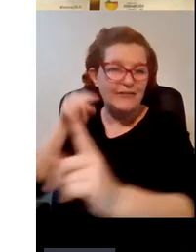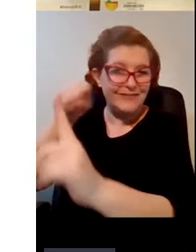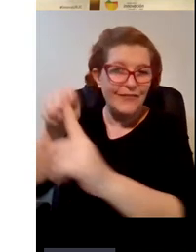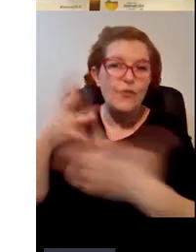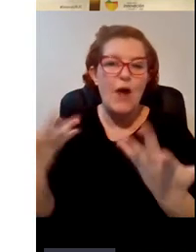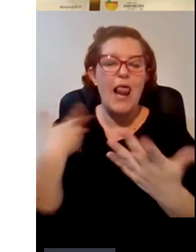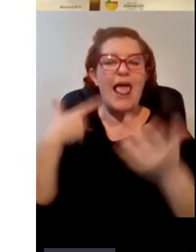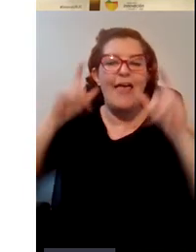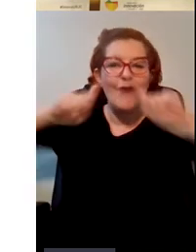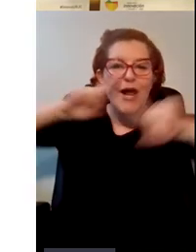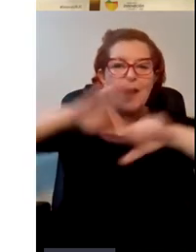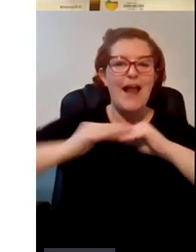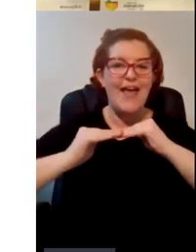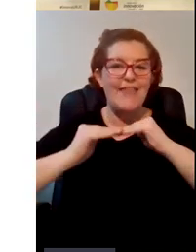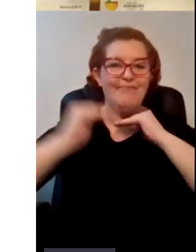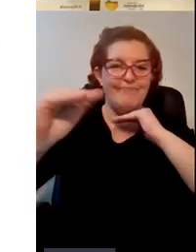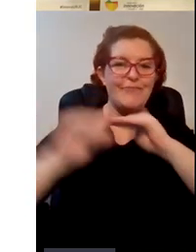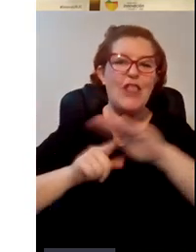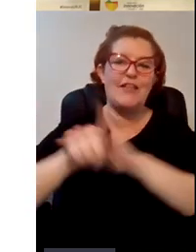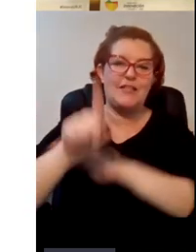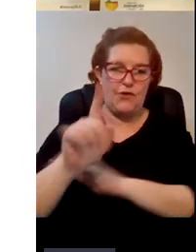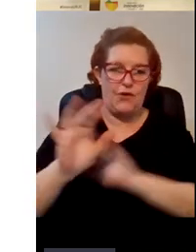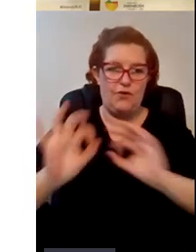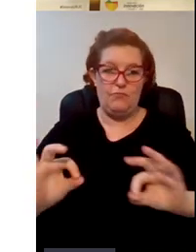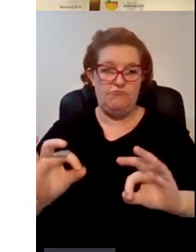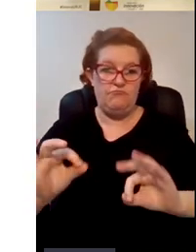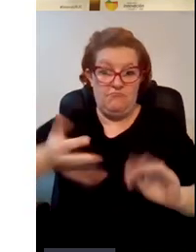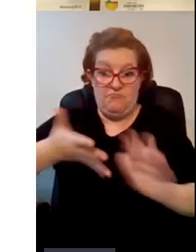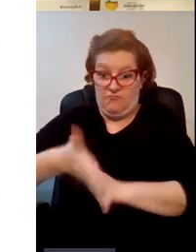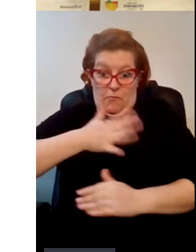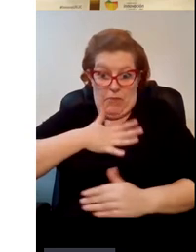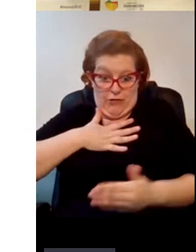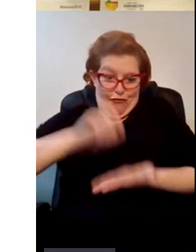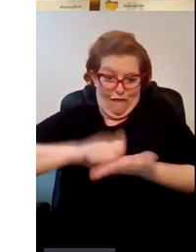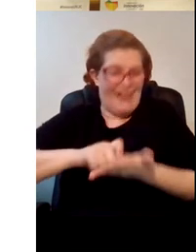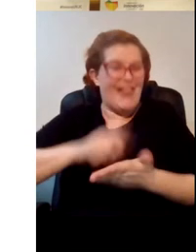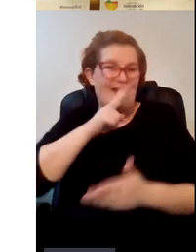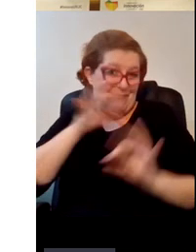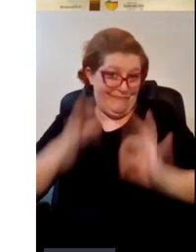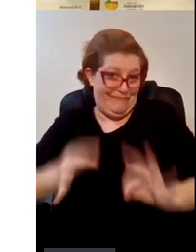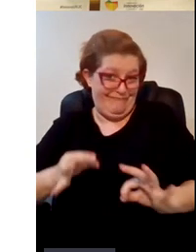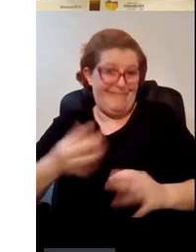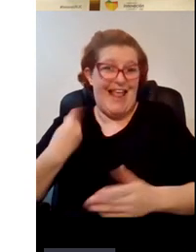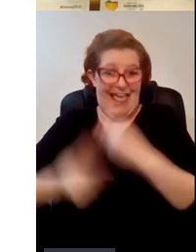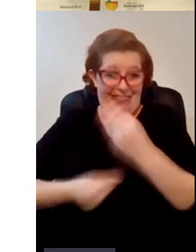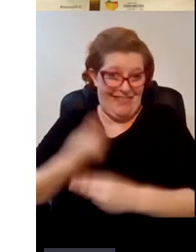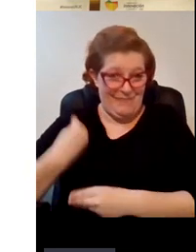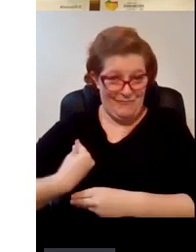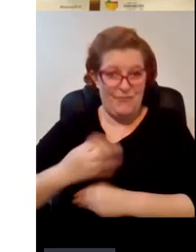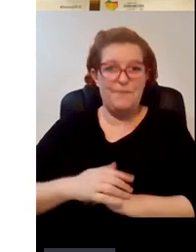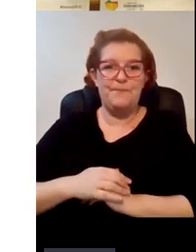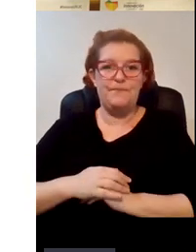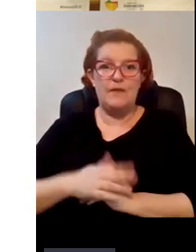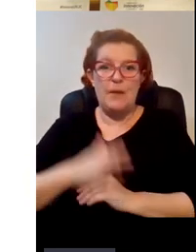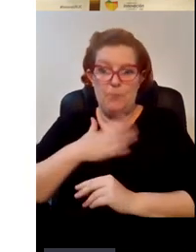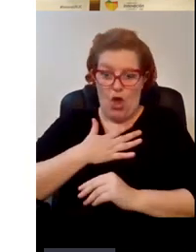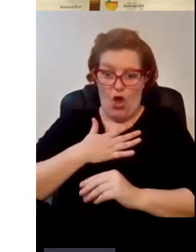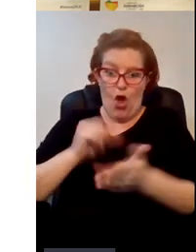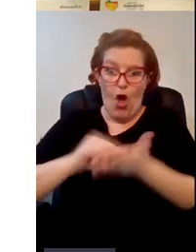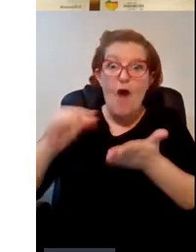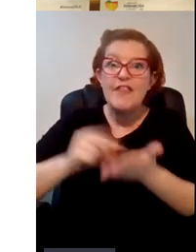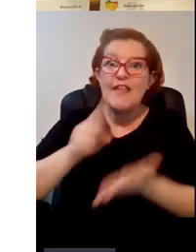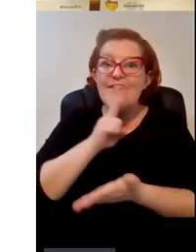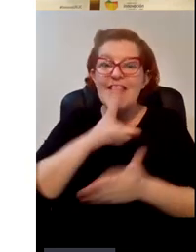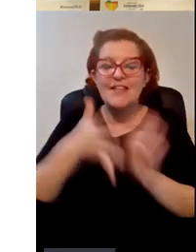sostenible es un poco pues lo que hace la oficina verde la oficina verde es una unidad de gestión con lo cual